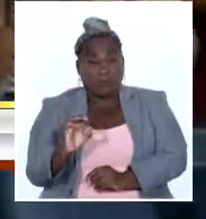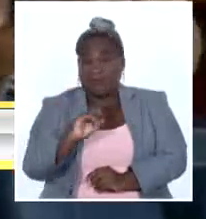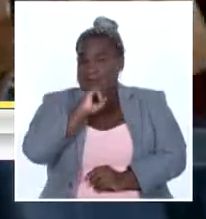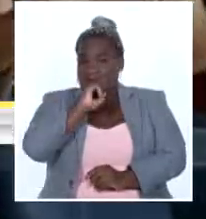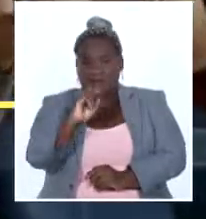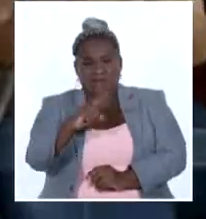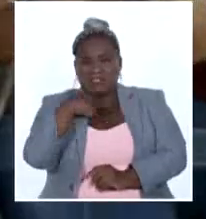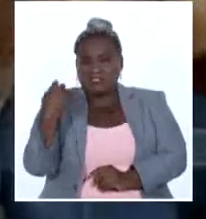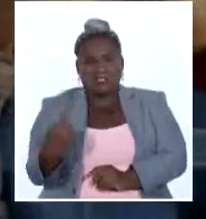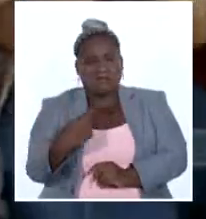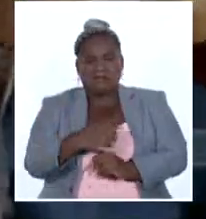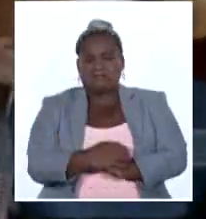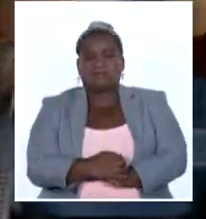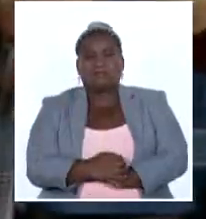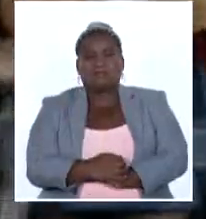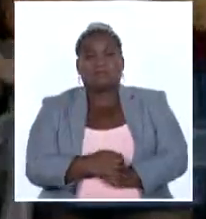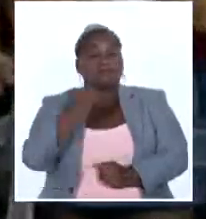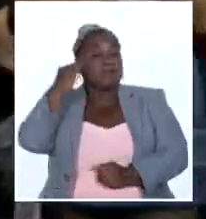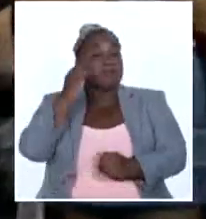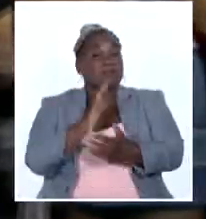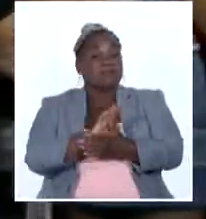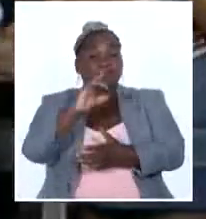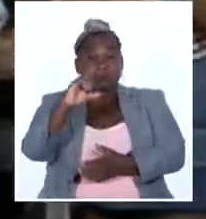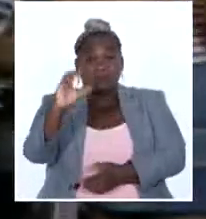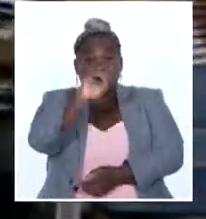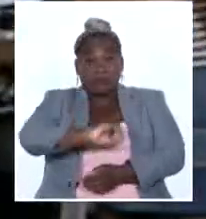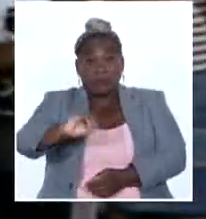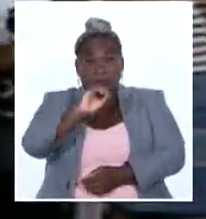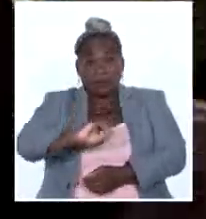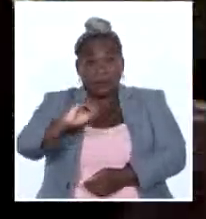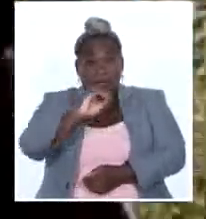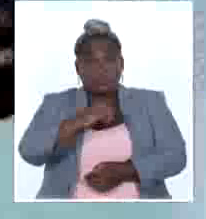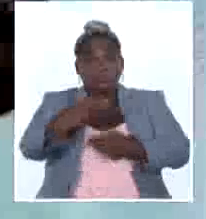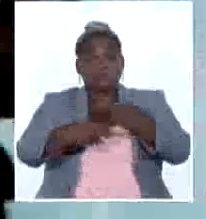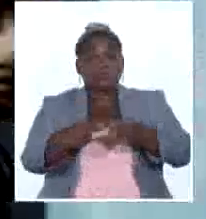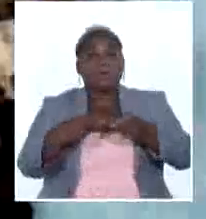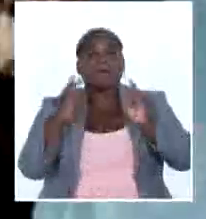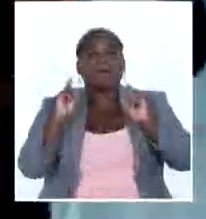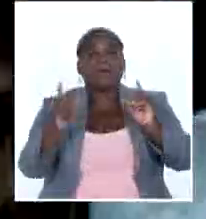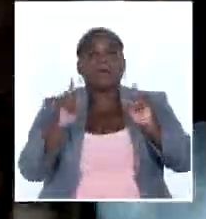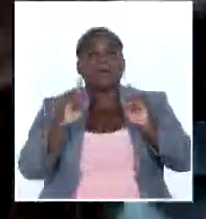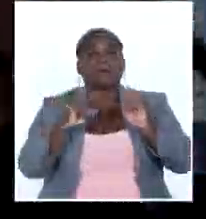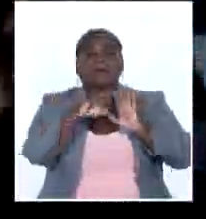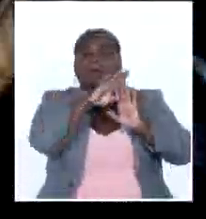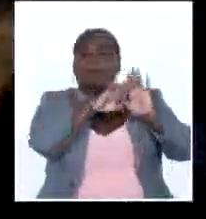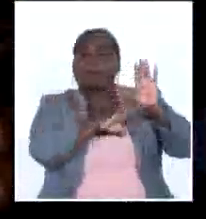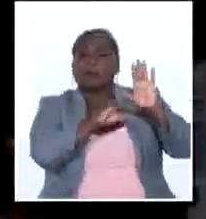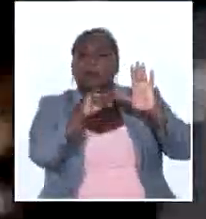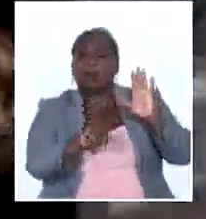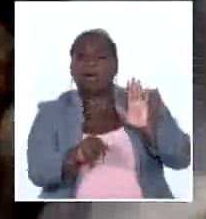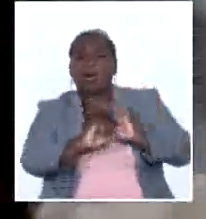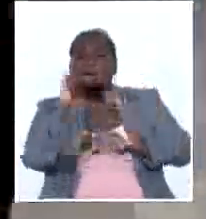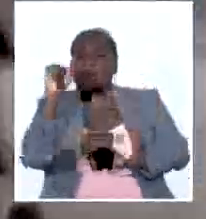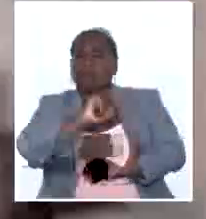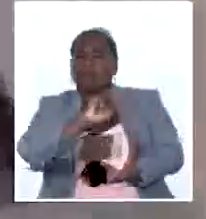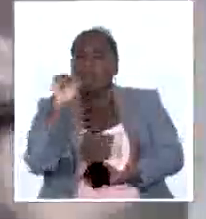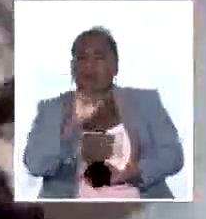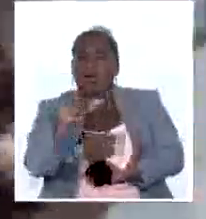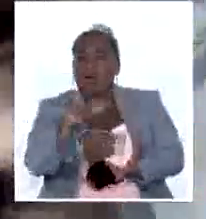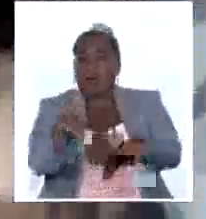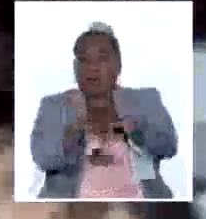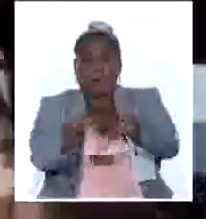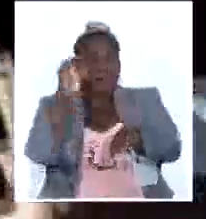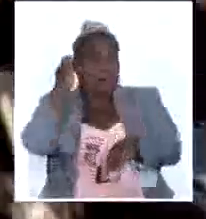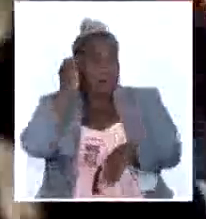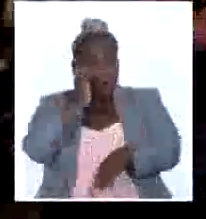Fin de la cita. La FMC es una organización de masas que desarrolla políticas y programas encaminados a lograr el pleno ejercicio de la igualdad de la mujer